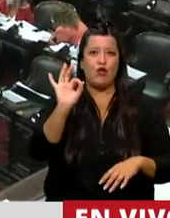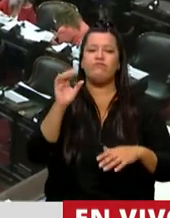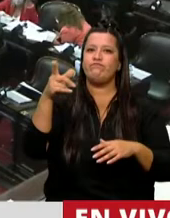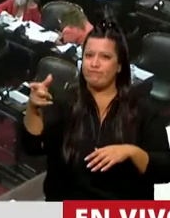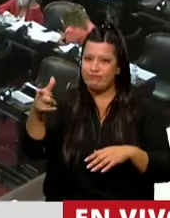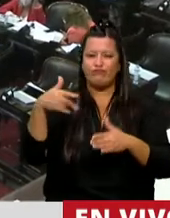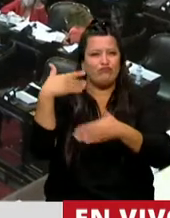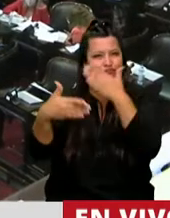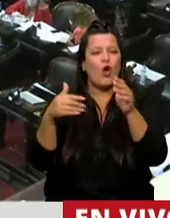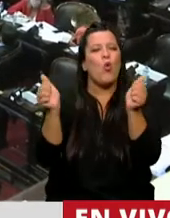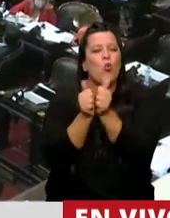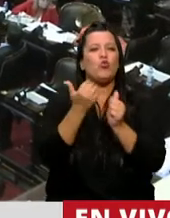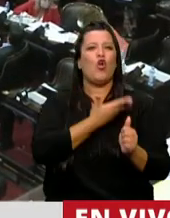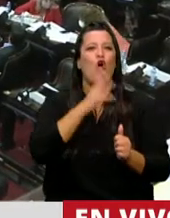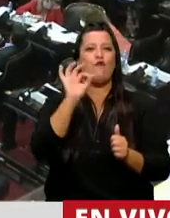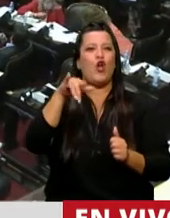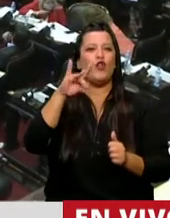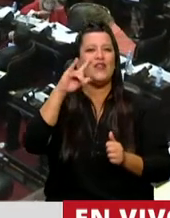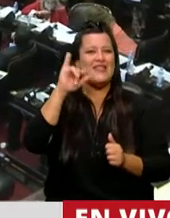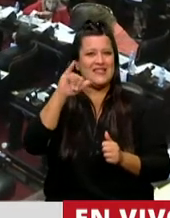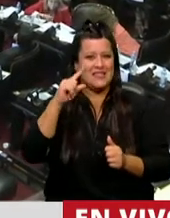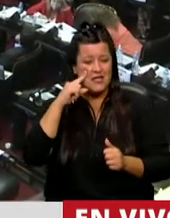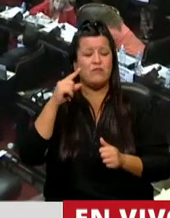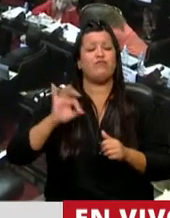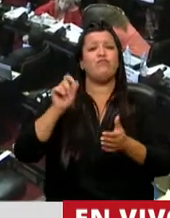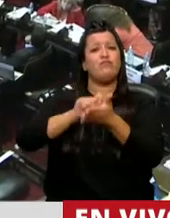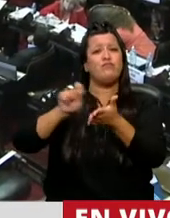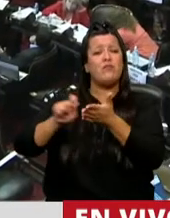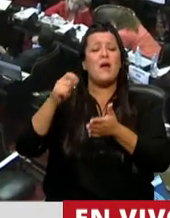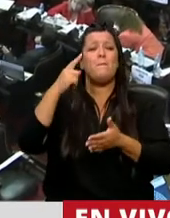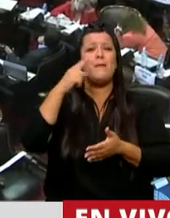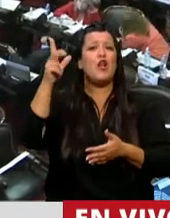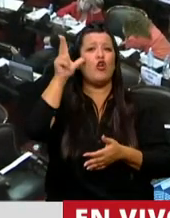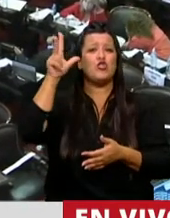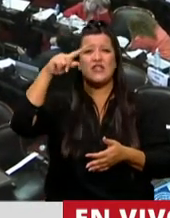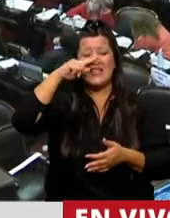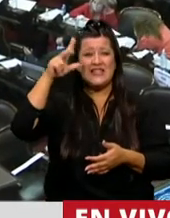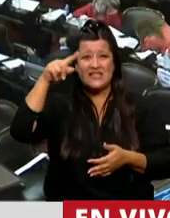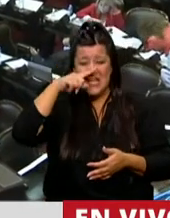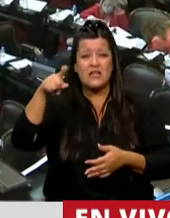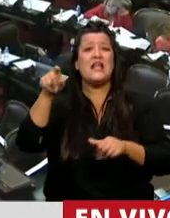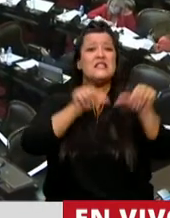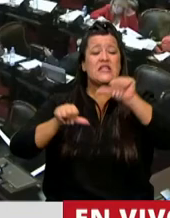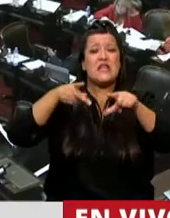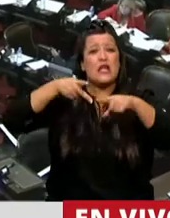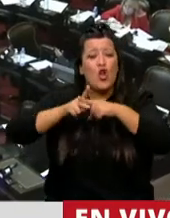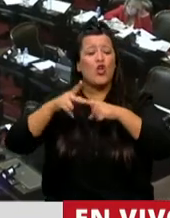argentino junto con Arturo Frondizi, escribió en 1987 un libro que se llamaba Ciencia, Tecnología y Futuro.